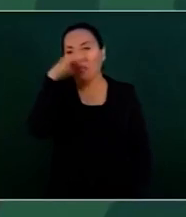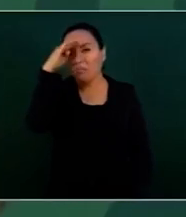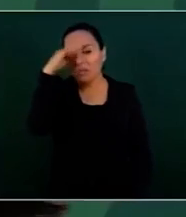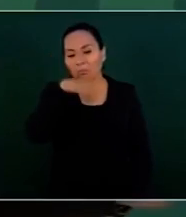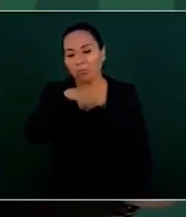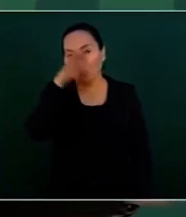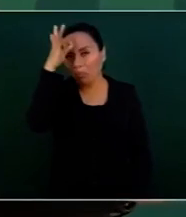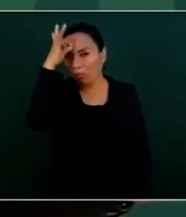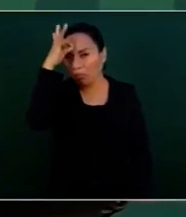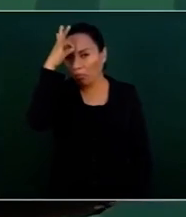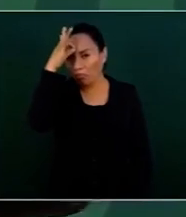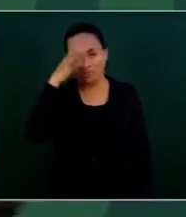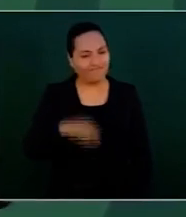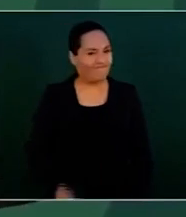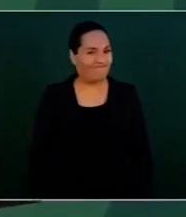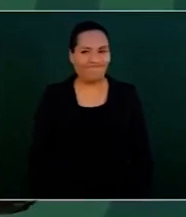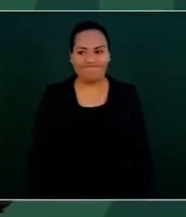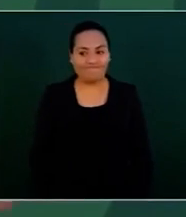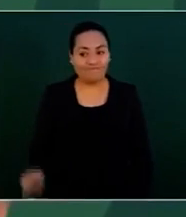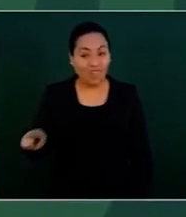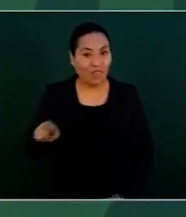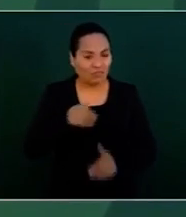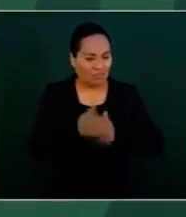pues por eso no avanzan.